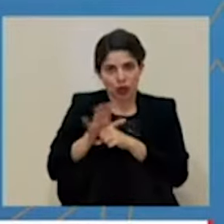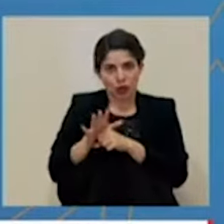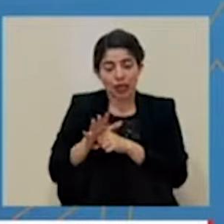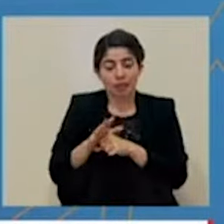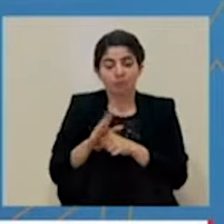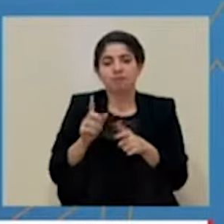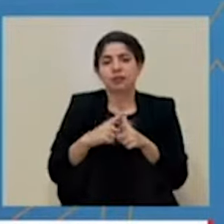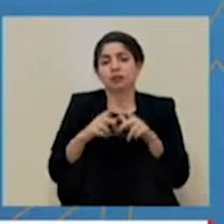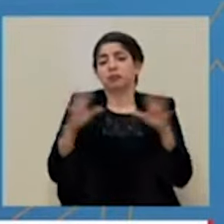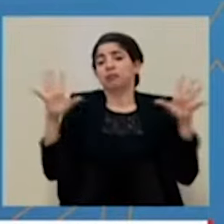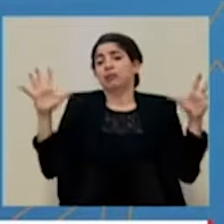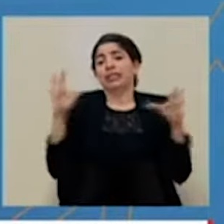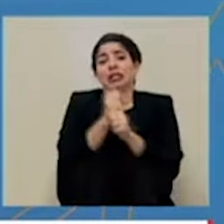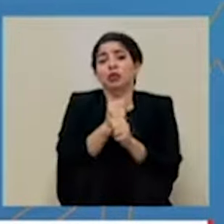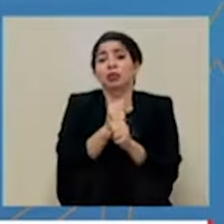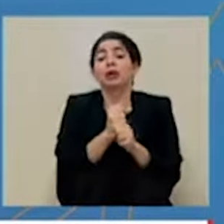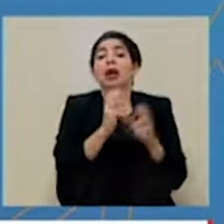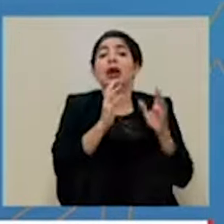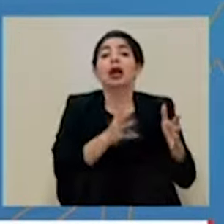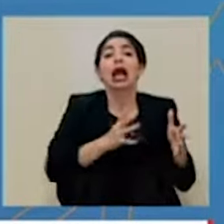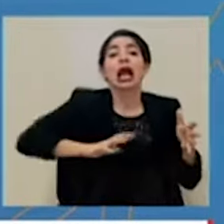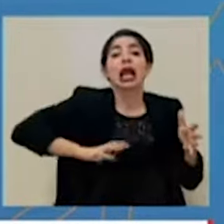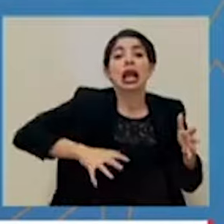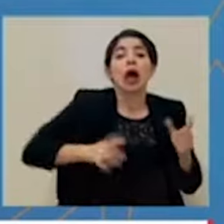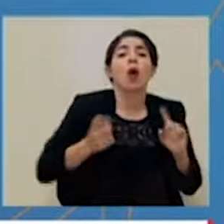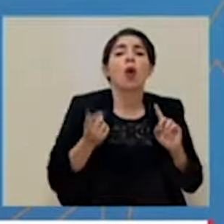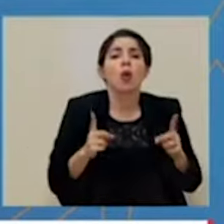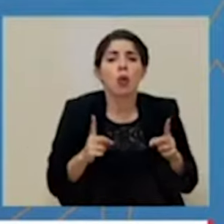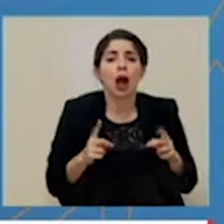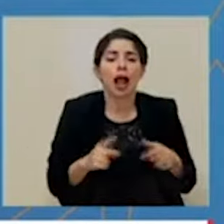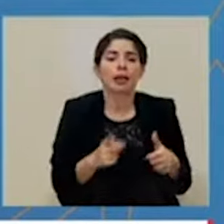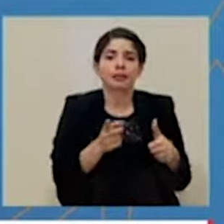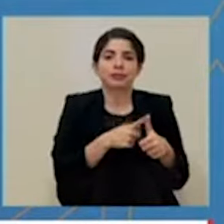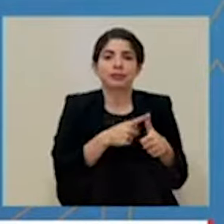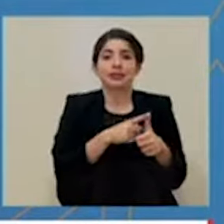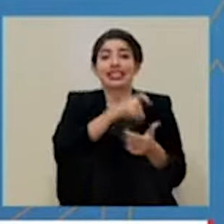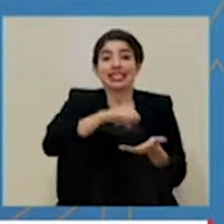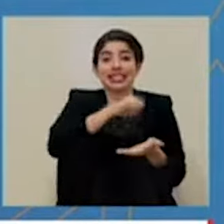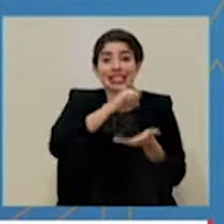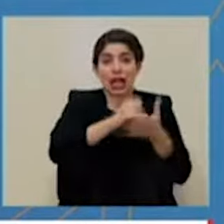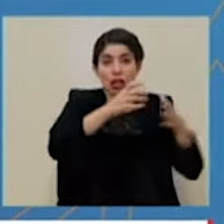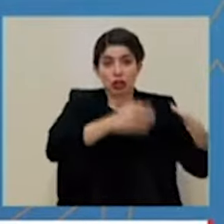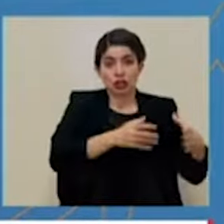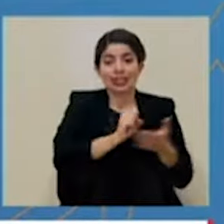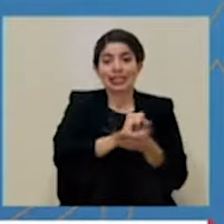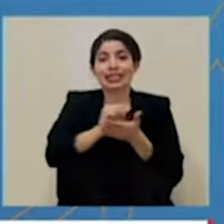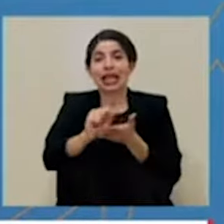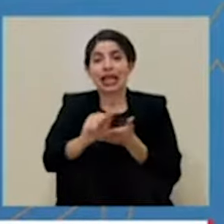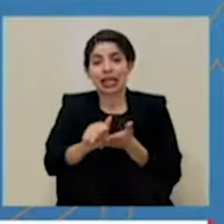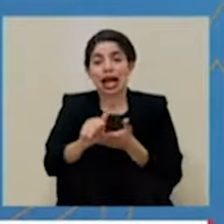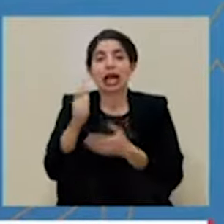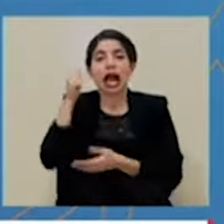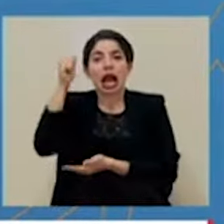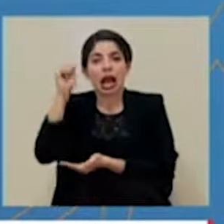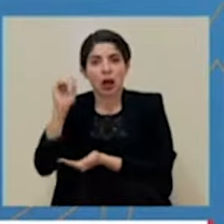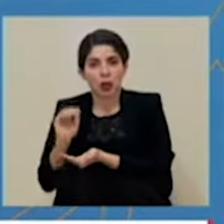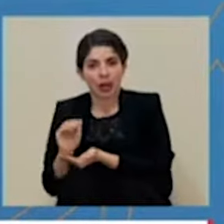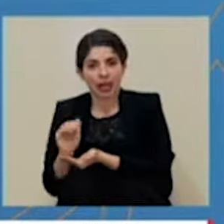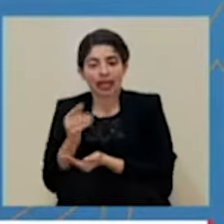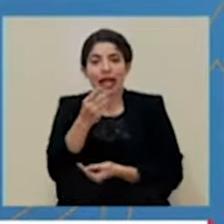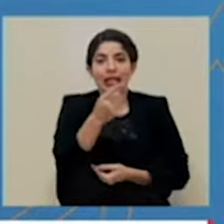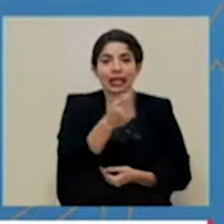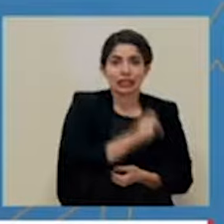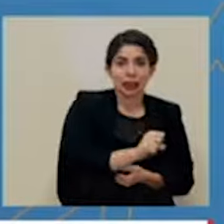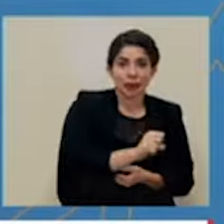en alerta naranja los siguientes cantones. Cantón de San José, Cantón de Santana, Cantón de Alajuelita, de San